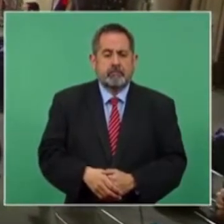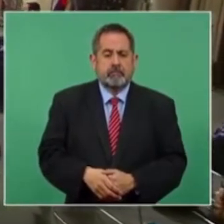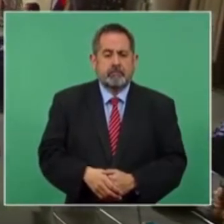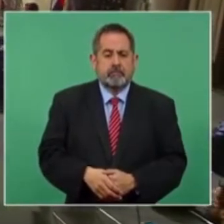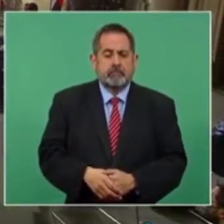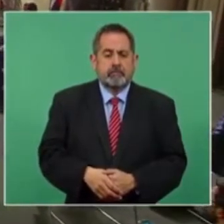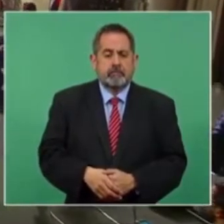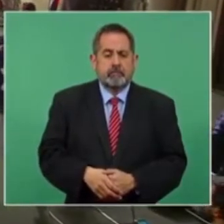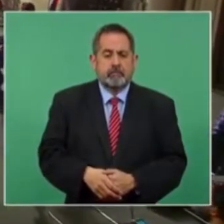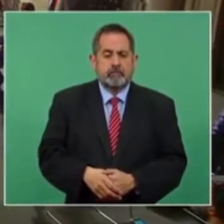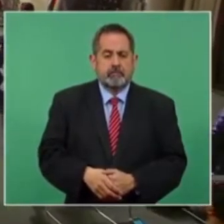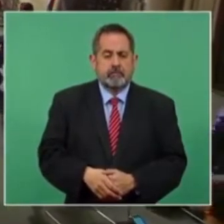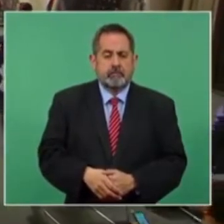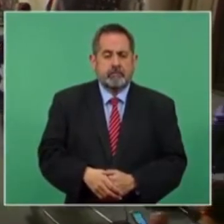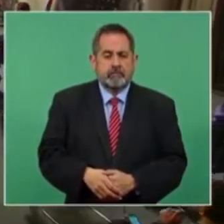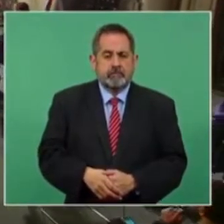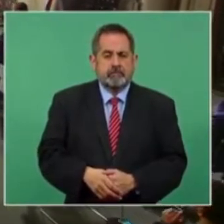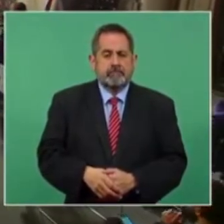Ya nada más